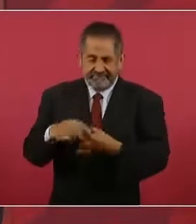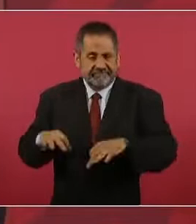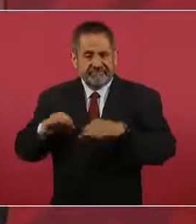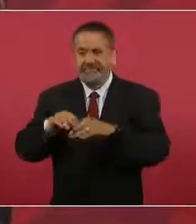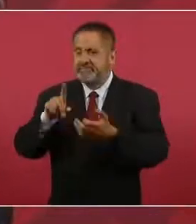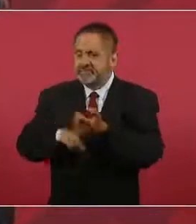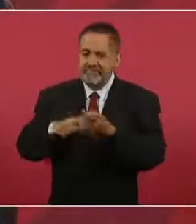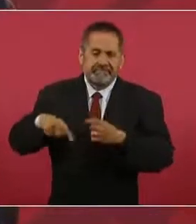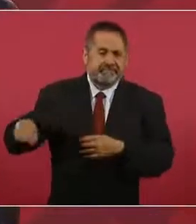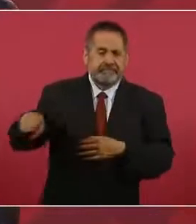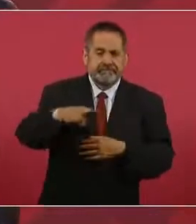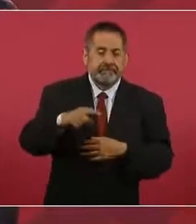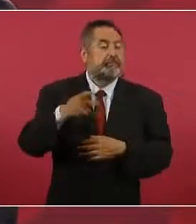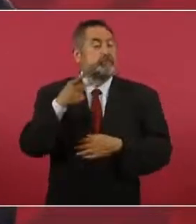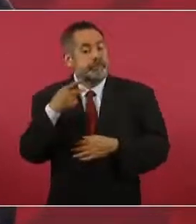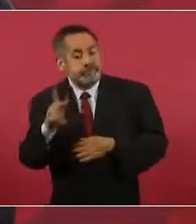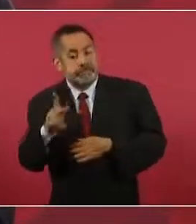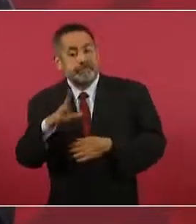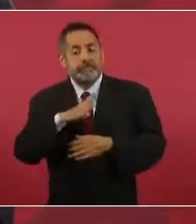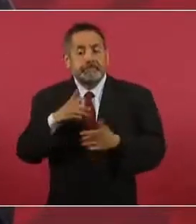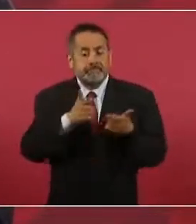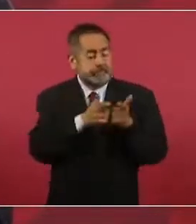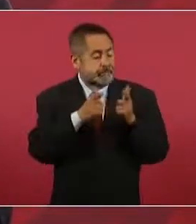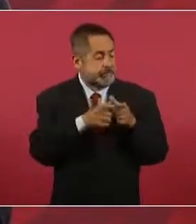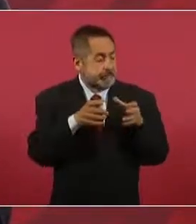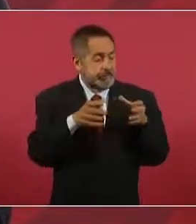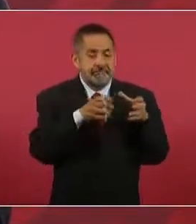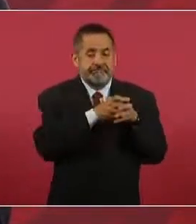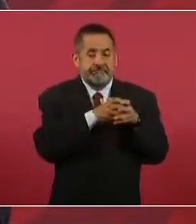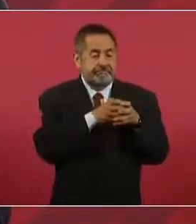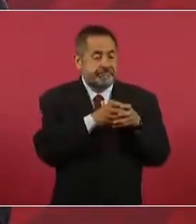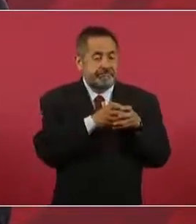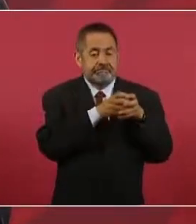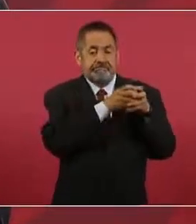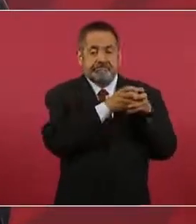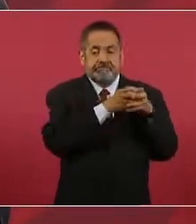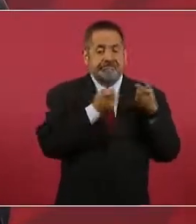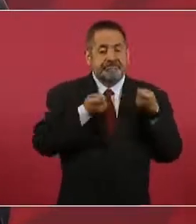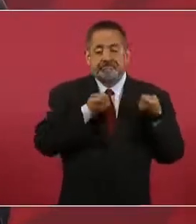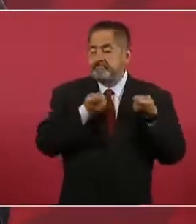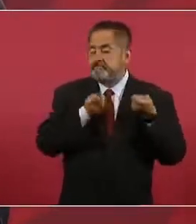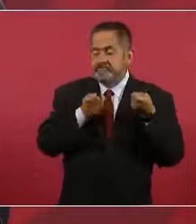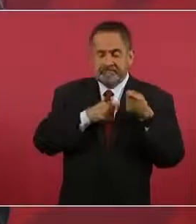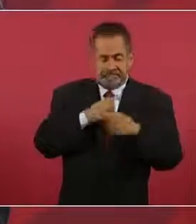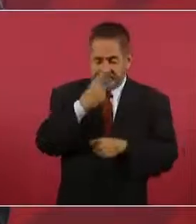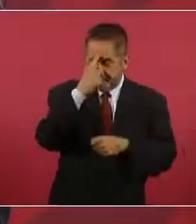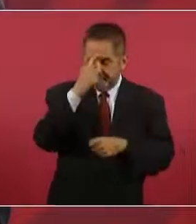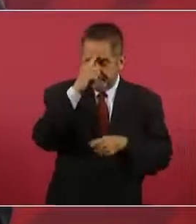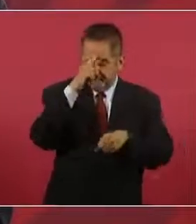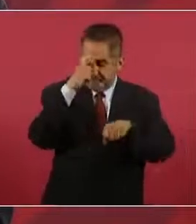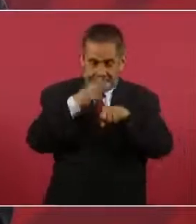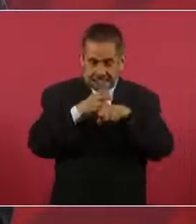pero hay una cúpula enajenada